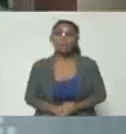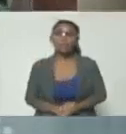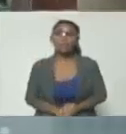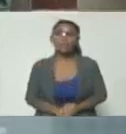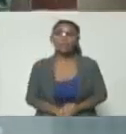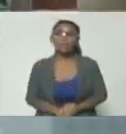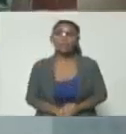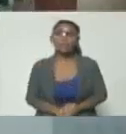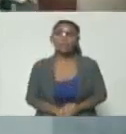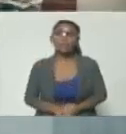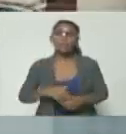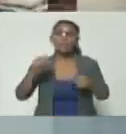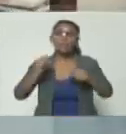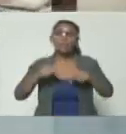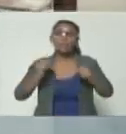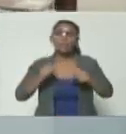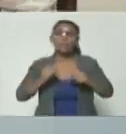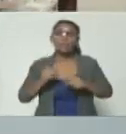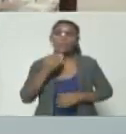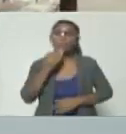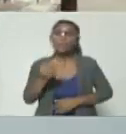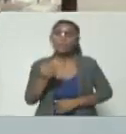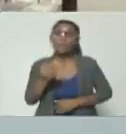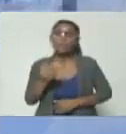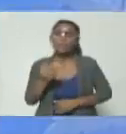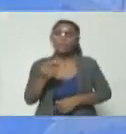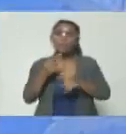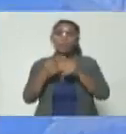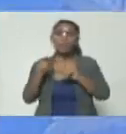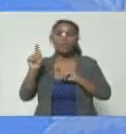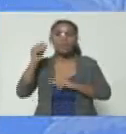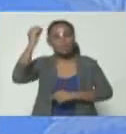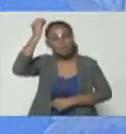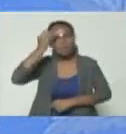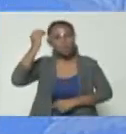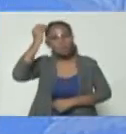Y aquí, permítanme otra reflexión.